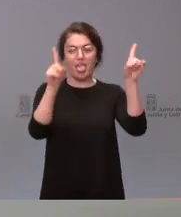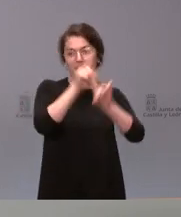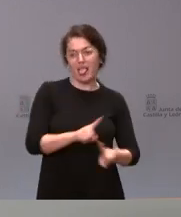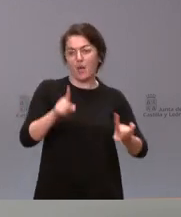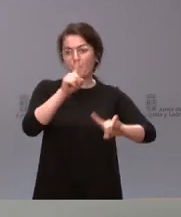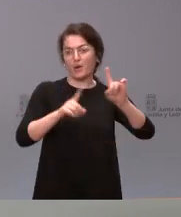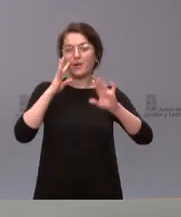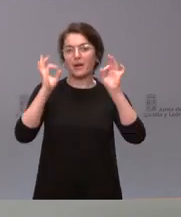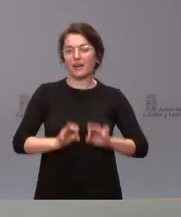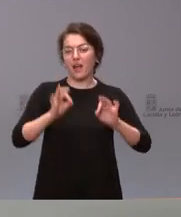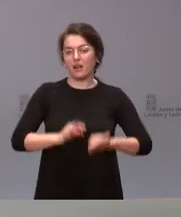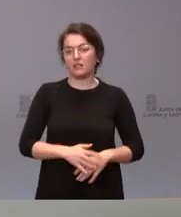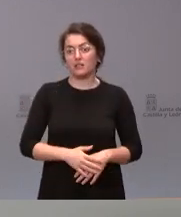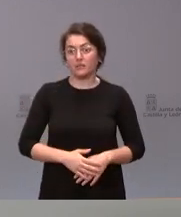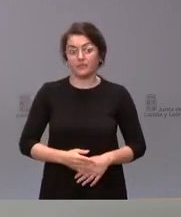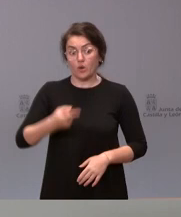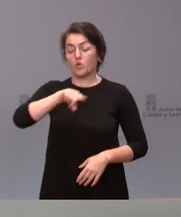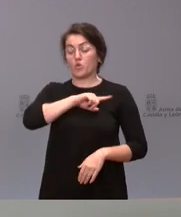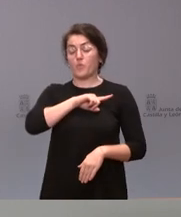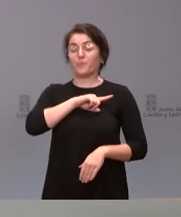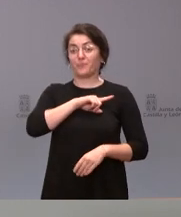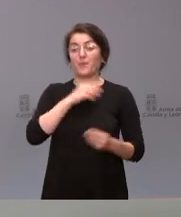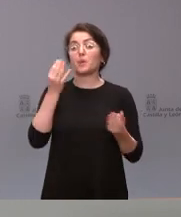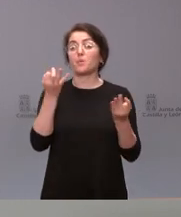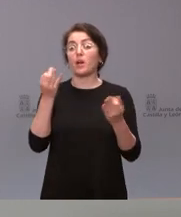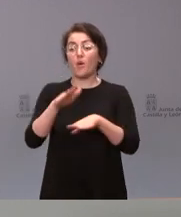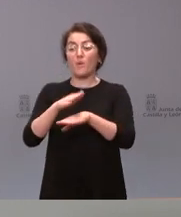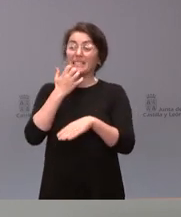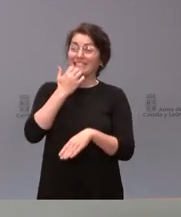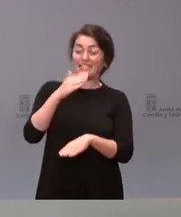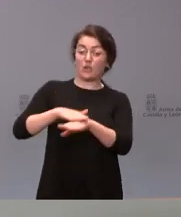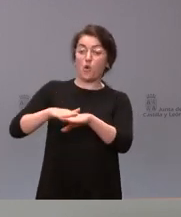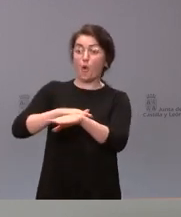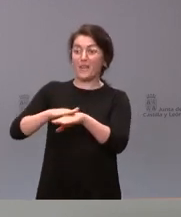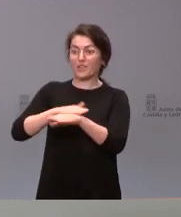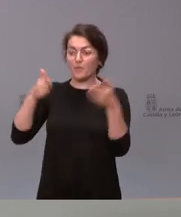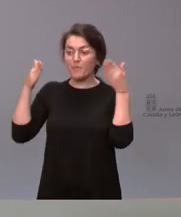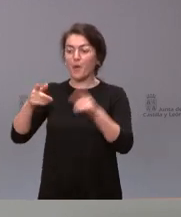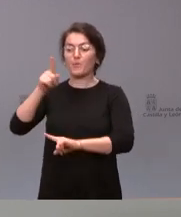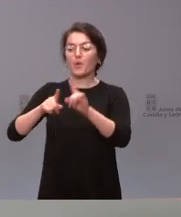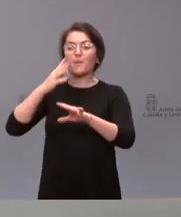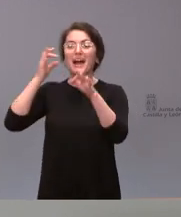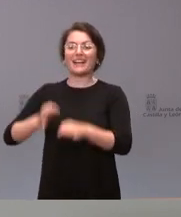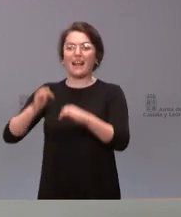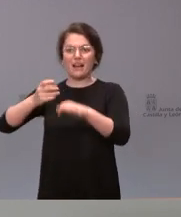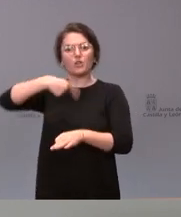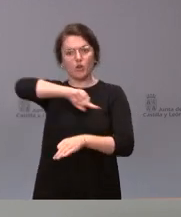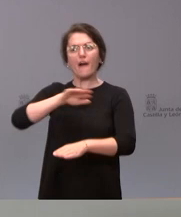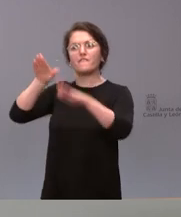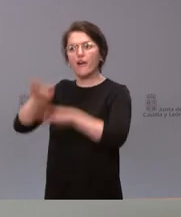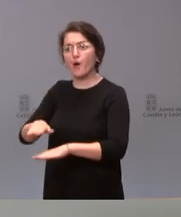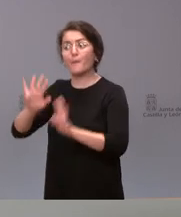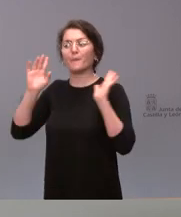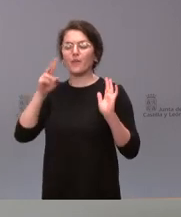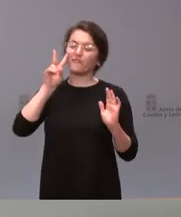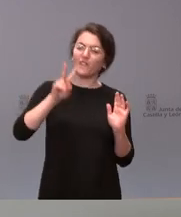vista, a nosotros, si hay un gobierno en España, si lo hubiera que se dedicara a los problemas reales de la gente, nos tendría a favor de solucionar esos problemas. Pero estamos viendo